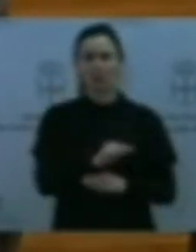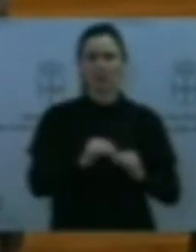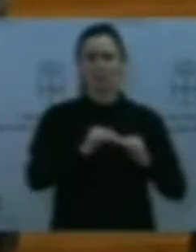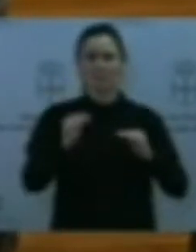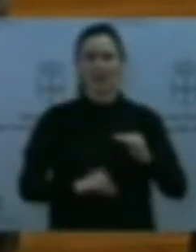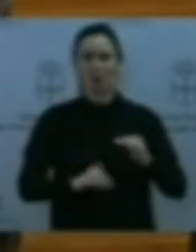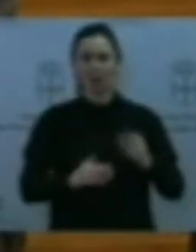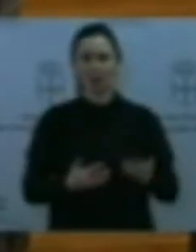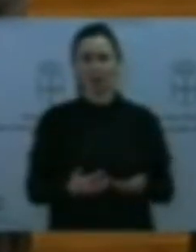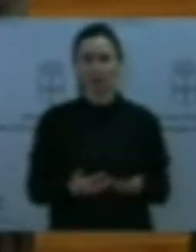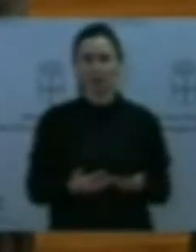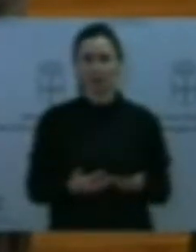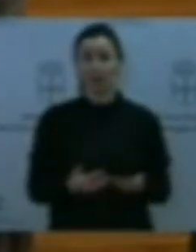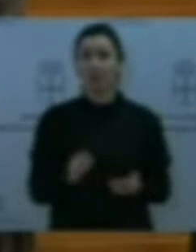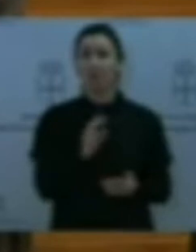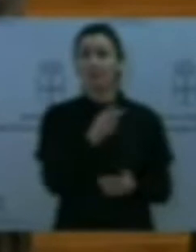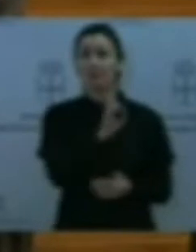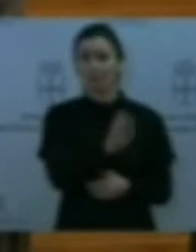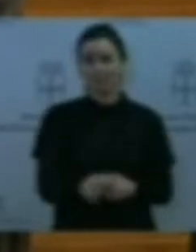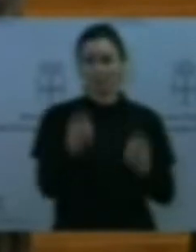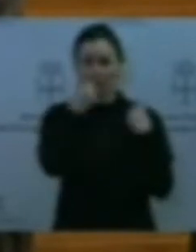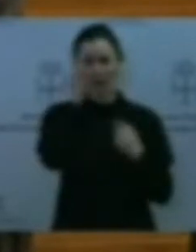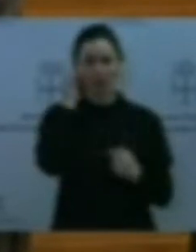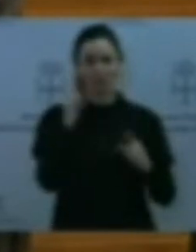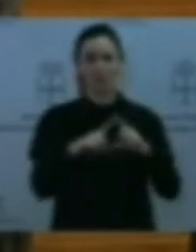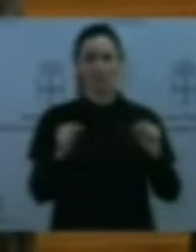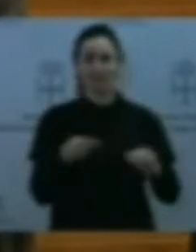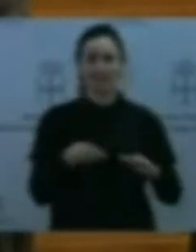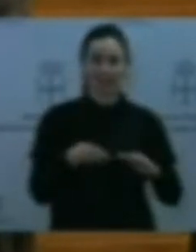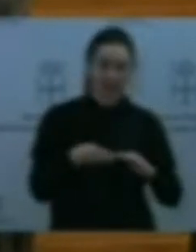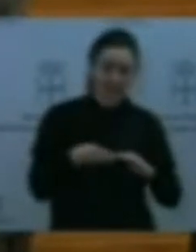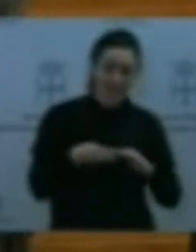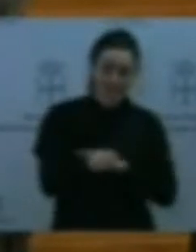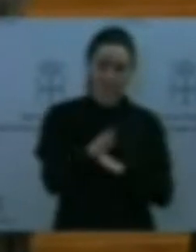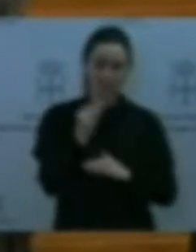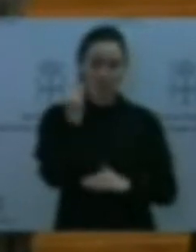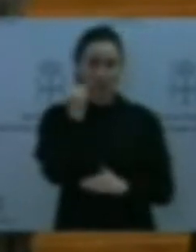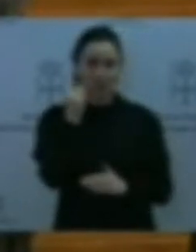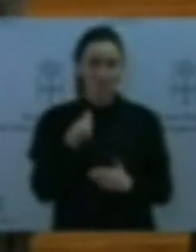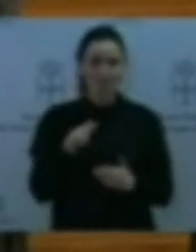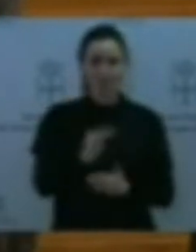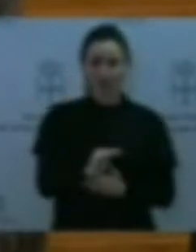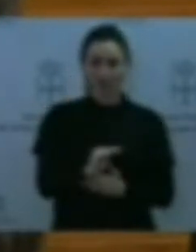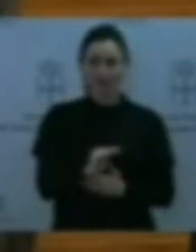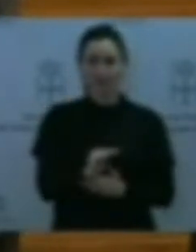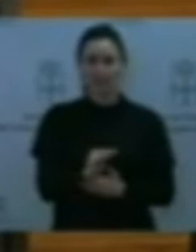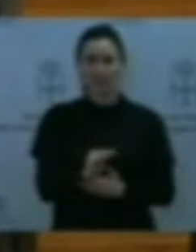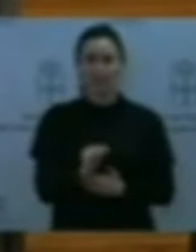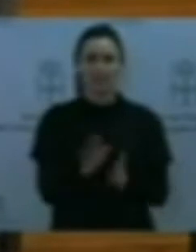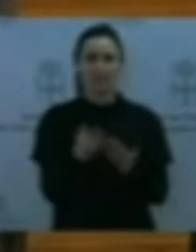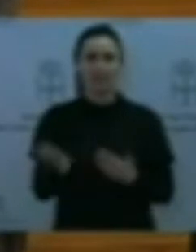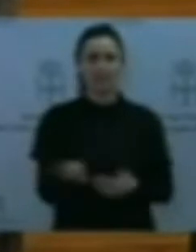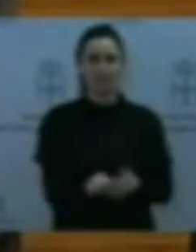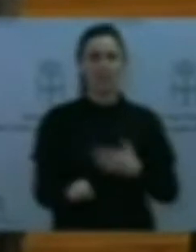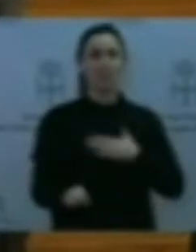del alumnado asturiano tiene acceso a las becas de libros de texto, a las ayudas a la adquisición de libros de texto. Las comunidades autónomas